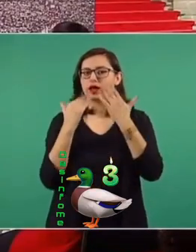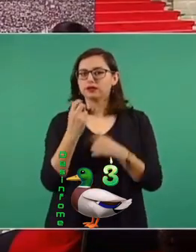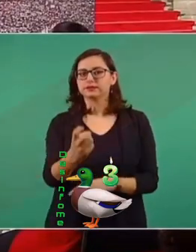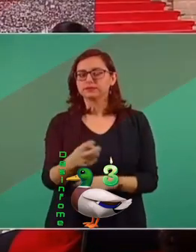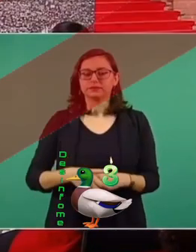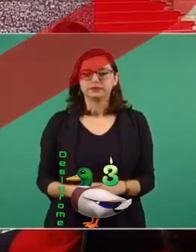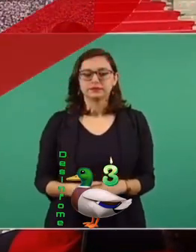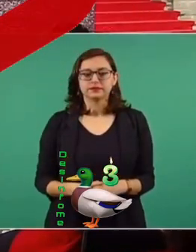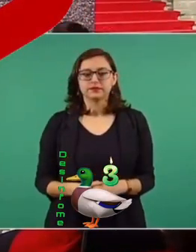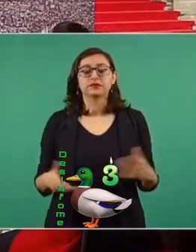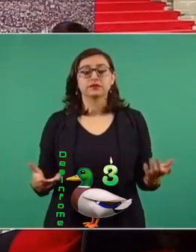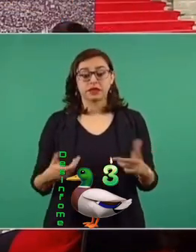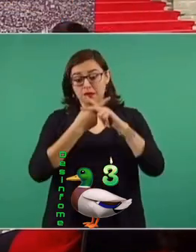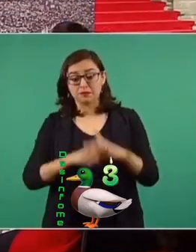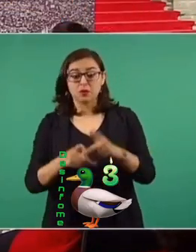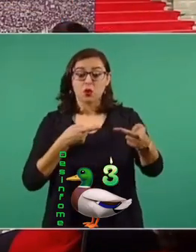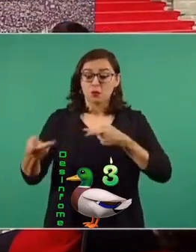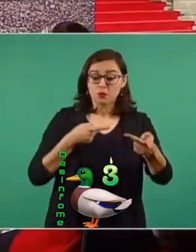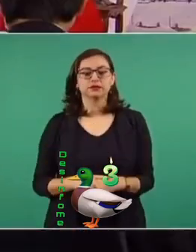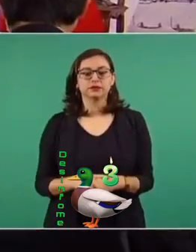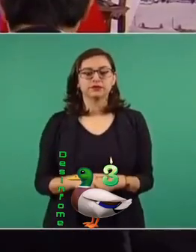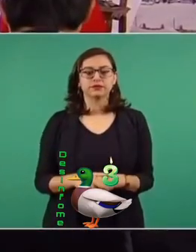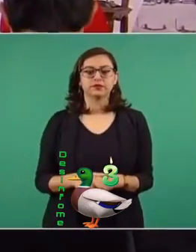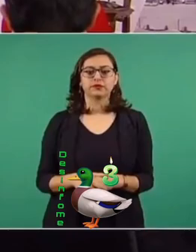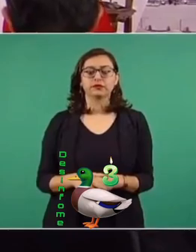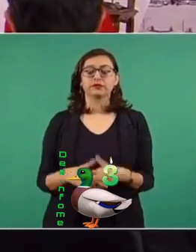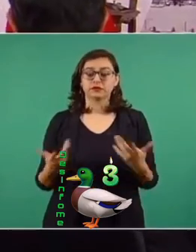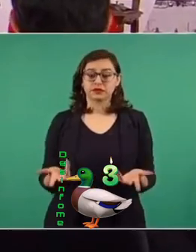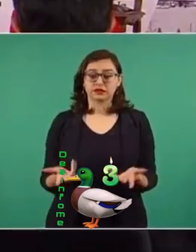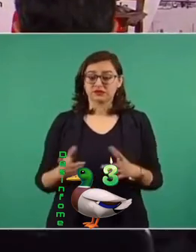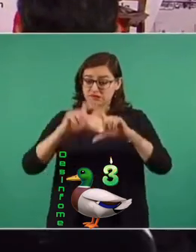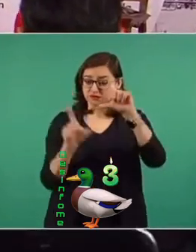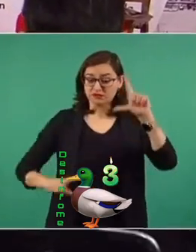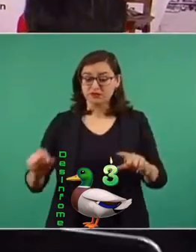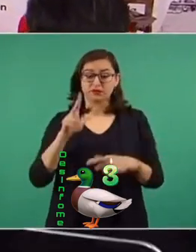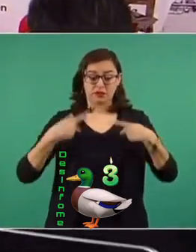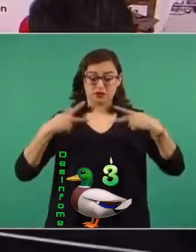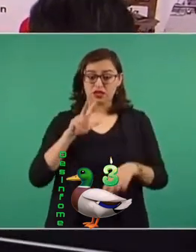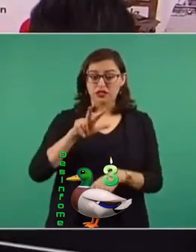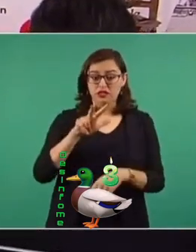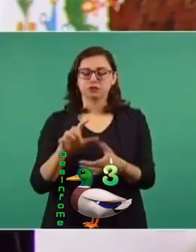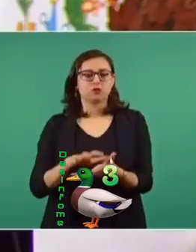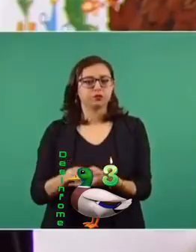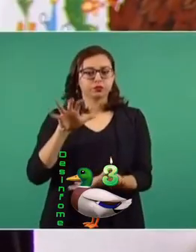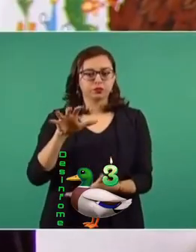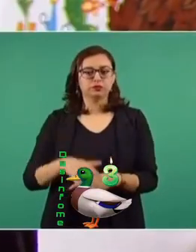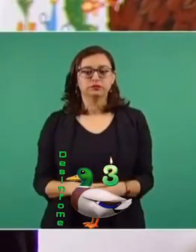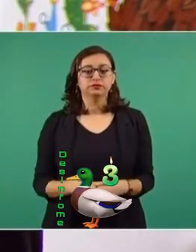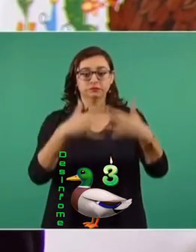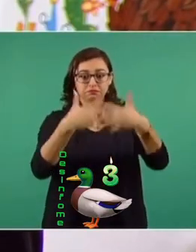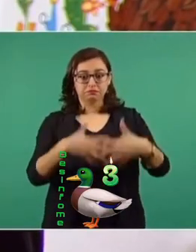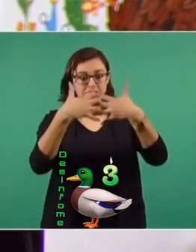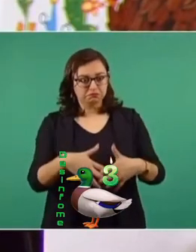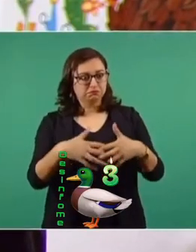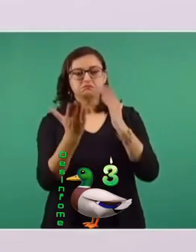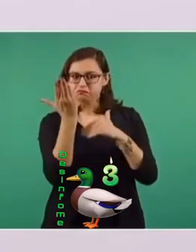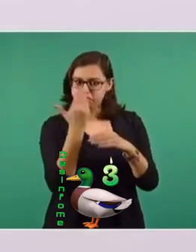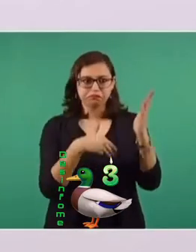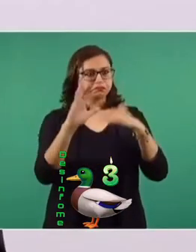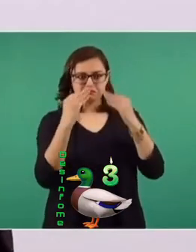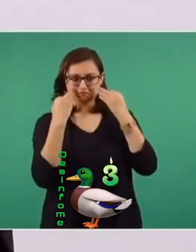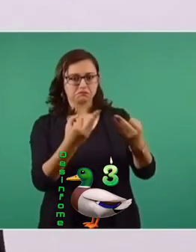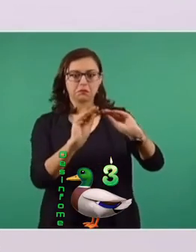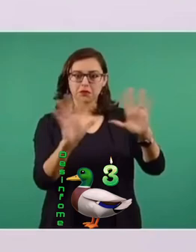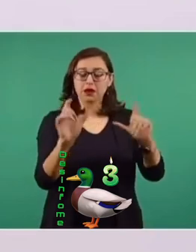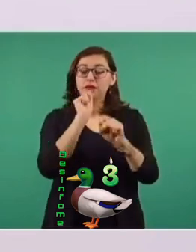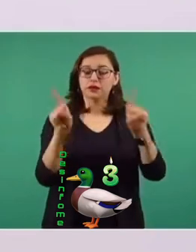Programa Nacional de Vacunación ha funcionado con eficacia. El 35% de toda la población mayor de 18 años vacunada. El sector industrial está en franca recuperación. Y lo